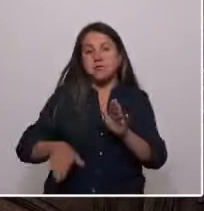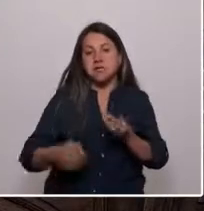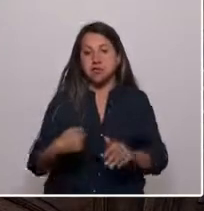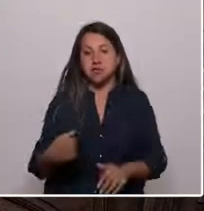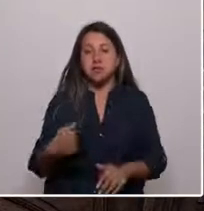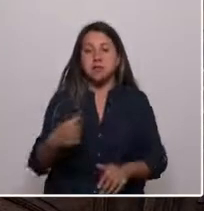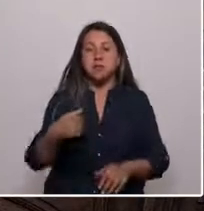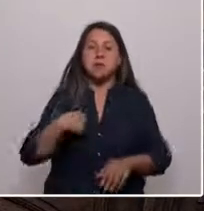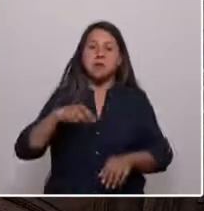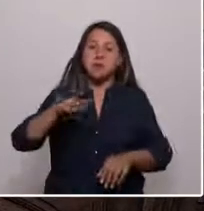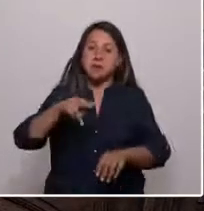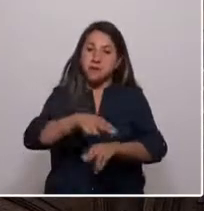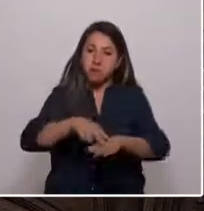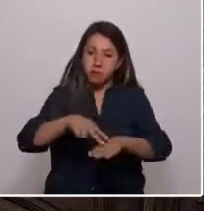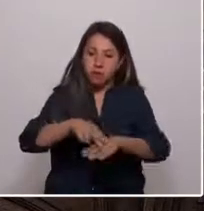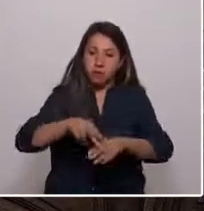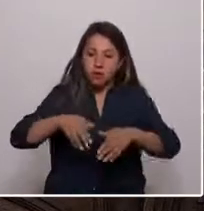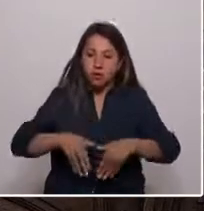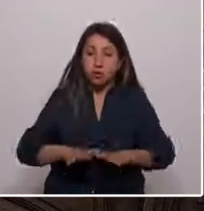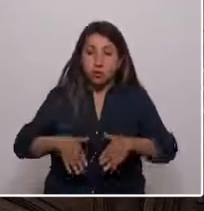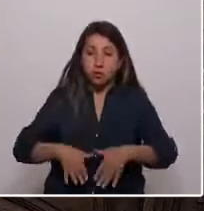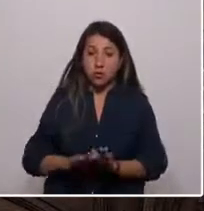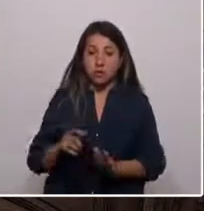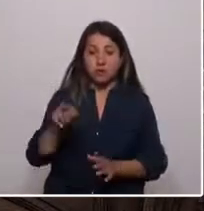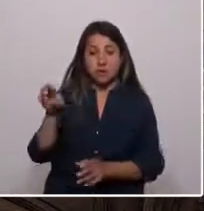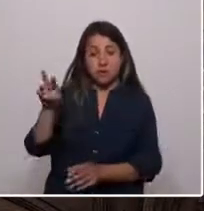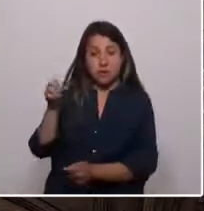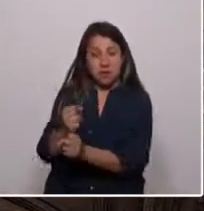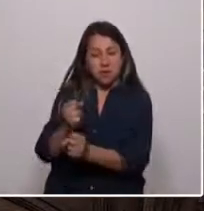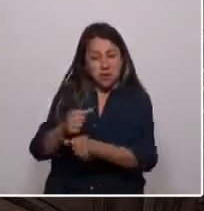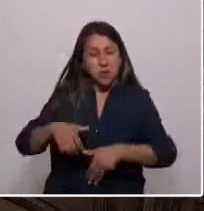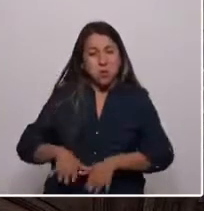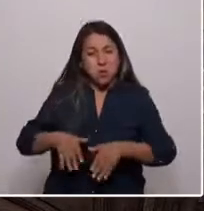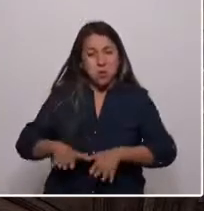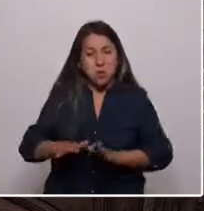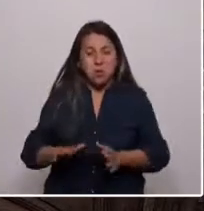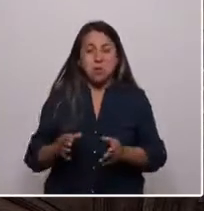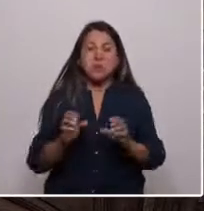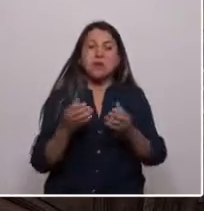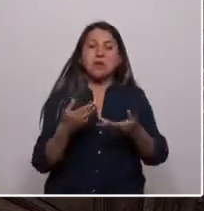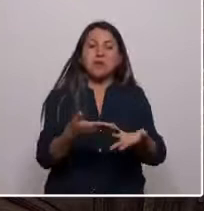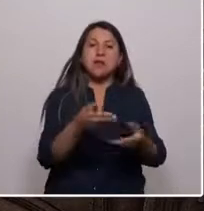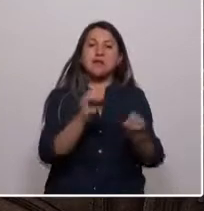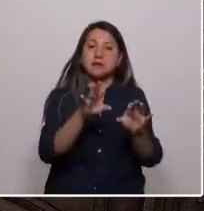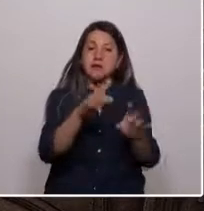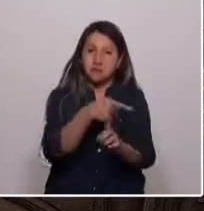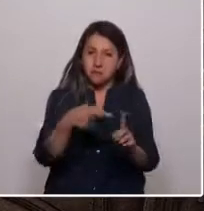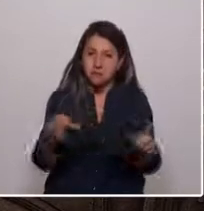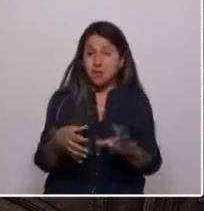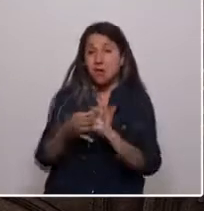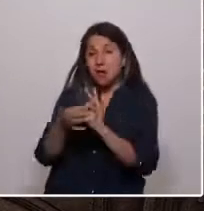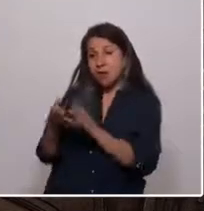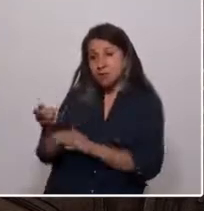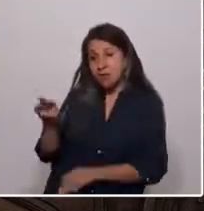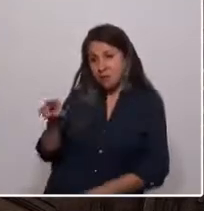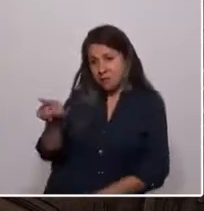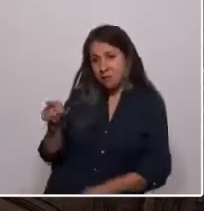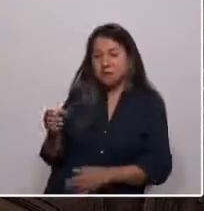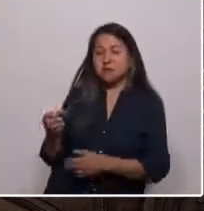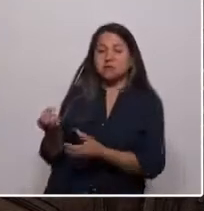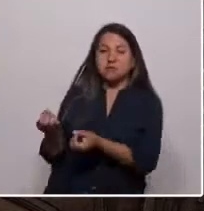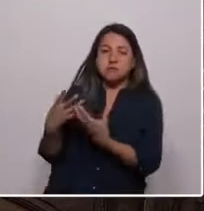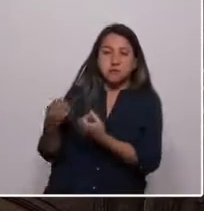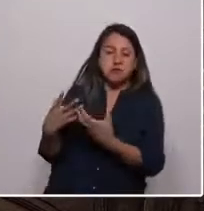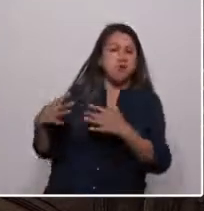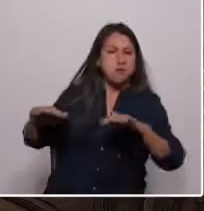agricultora y costurera. Trabajó duro para darnos al menos enseñanza media. Cuestión que le agradezco mucho por el enorme